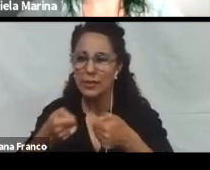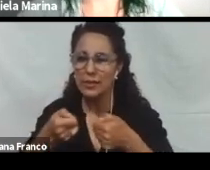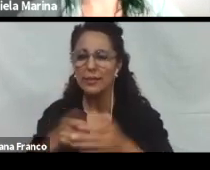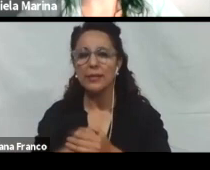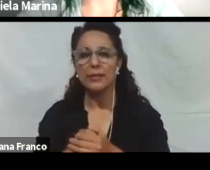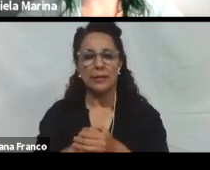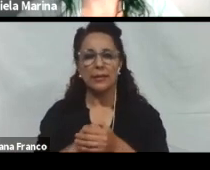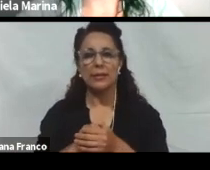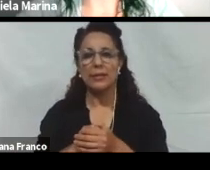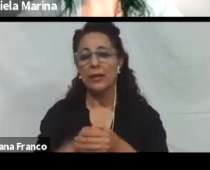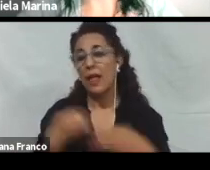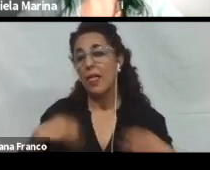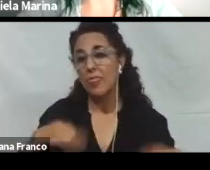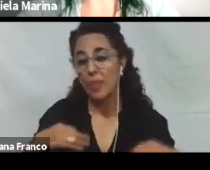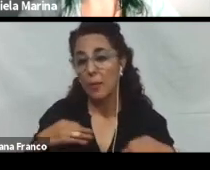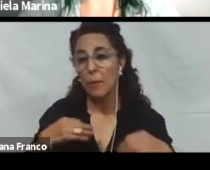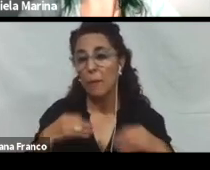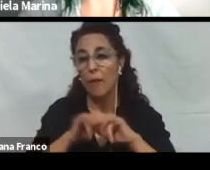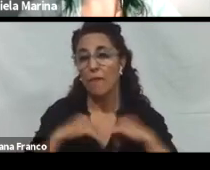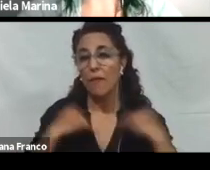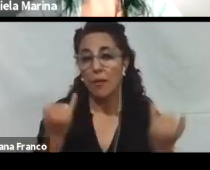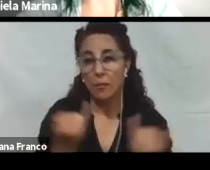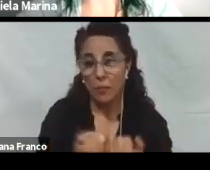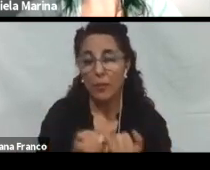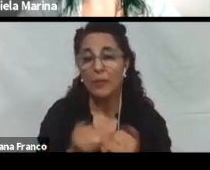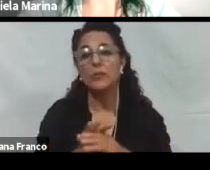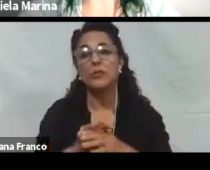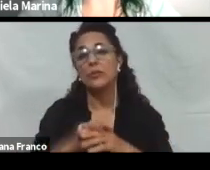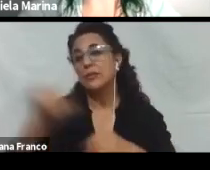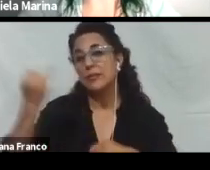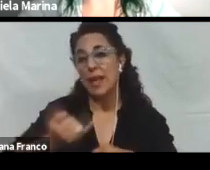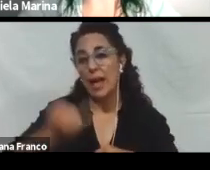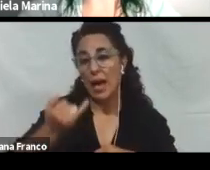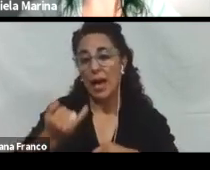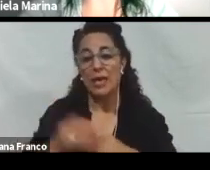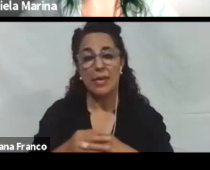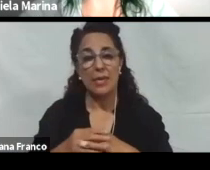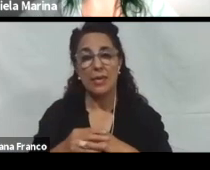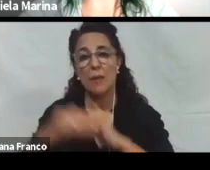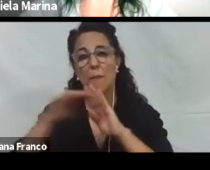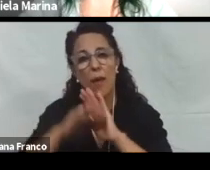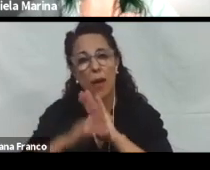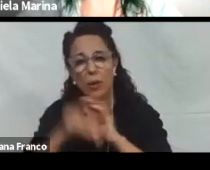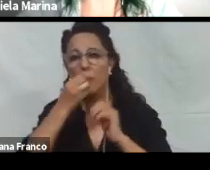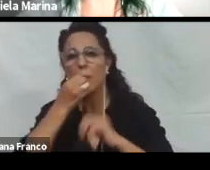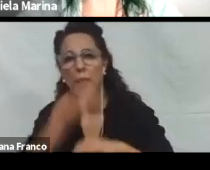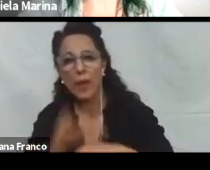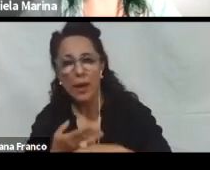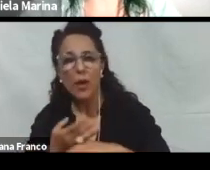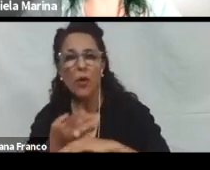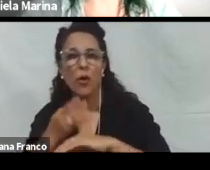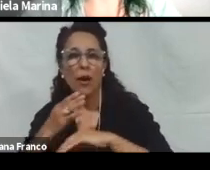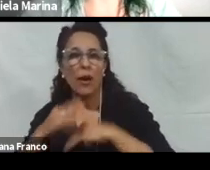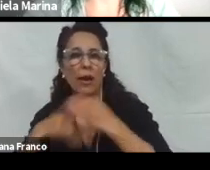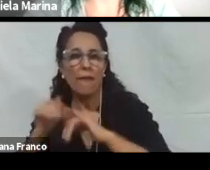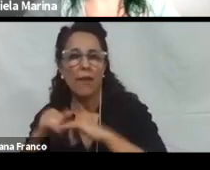Bueno, pruebas y exámenes, también tenemos diferentes pautas centradas en mejorar la accesibilidad en la evaluación de los temas.